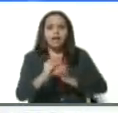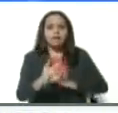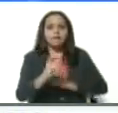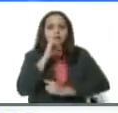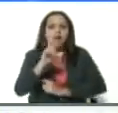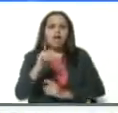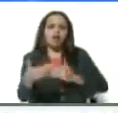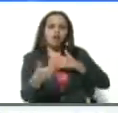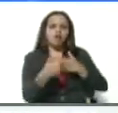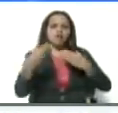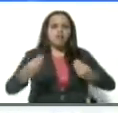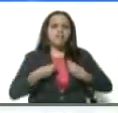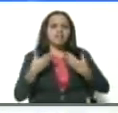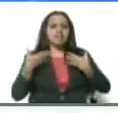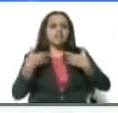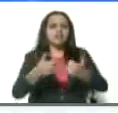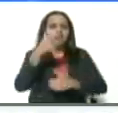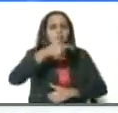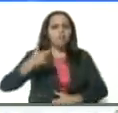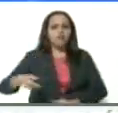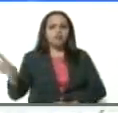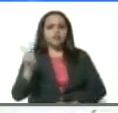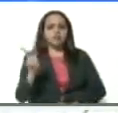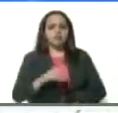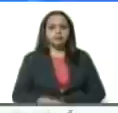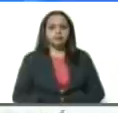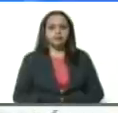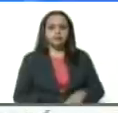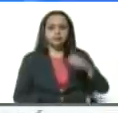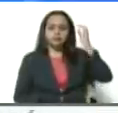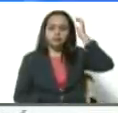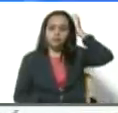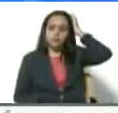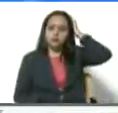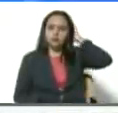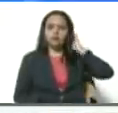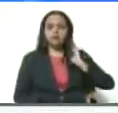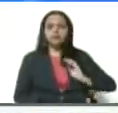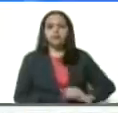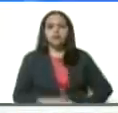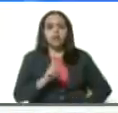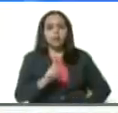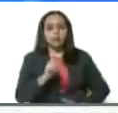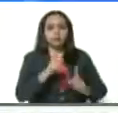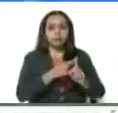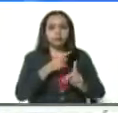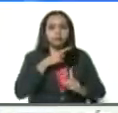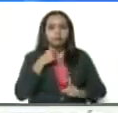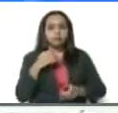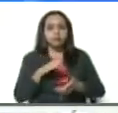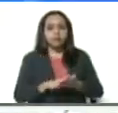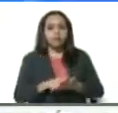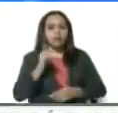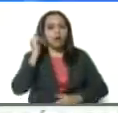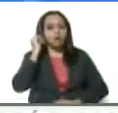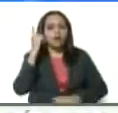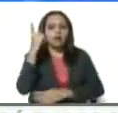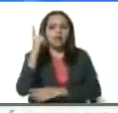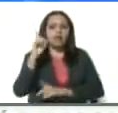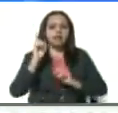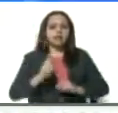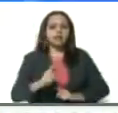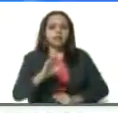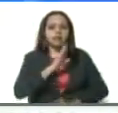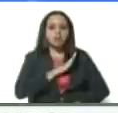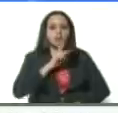la salud y la vida de los venezolanos. Bueno, además de esta lamentable pérdida de esta señora del estado Lara, también tenemos